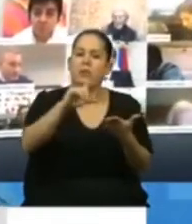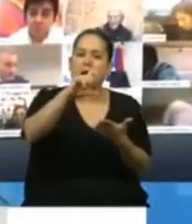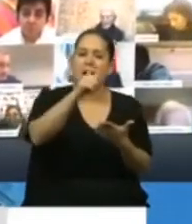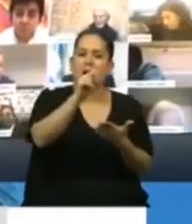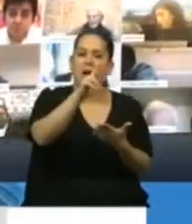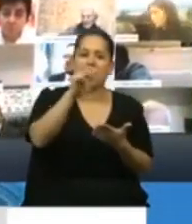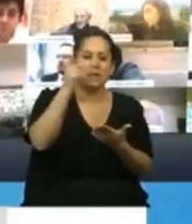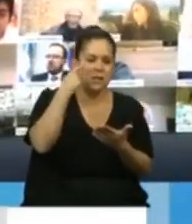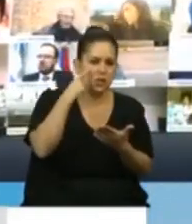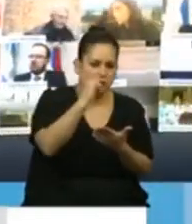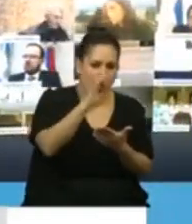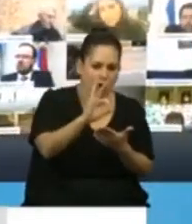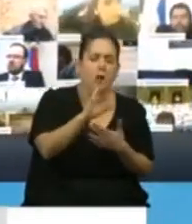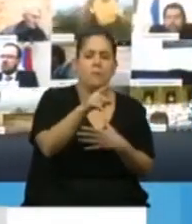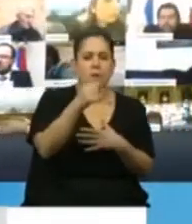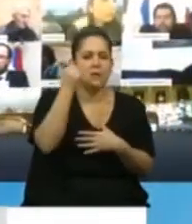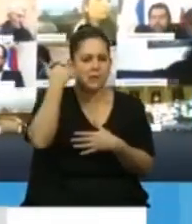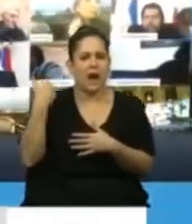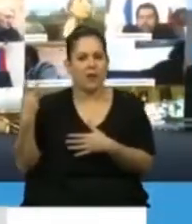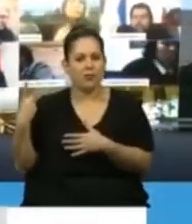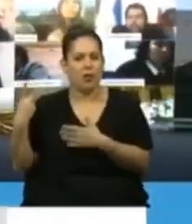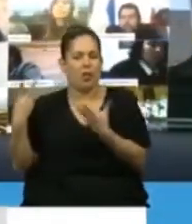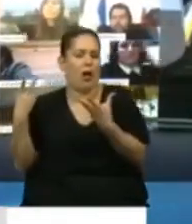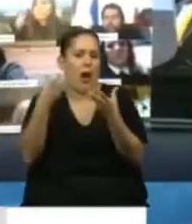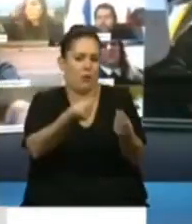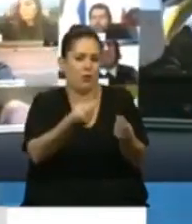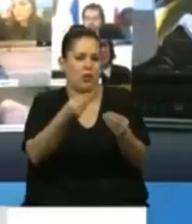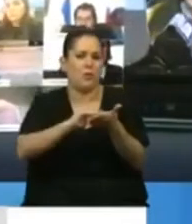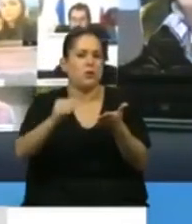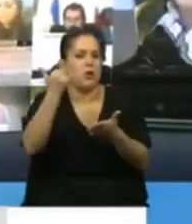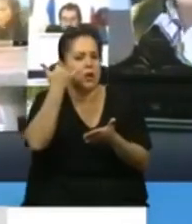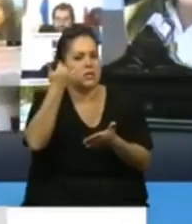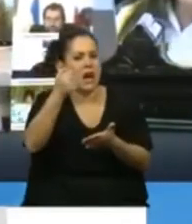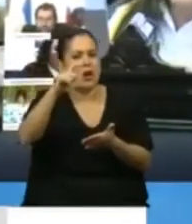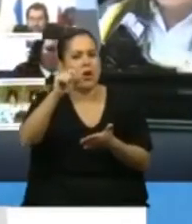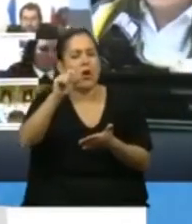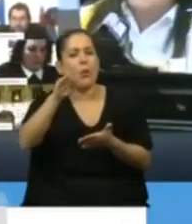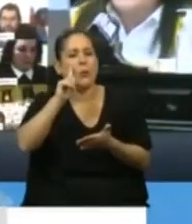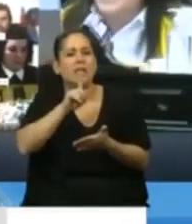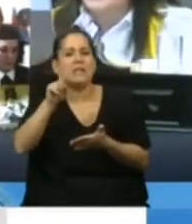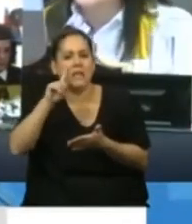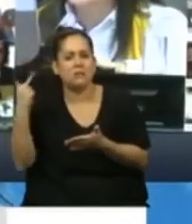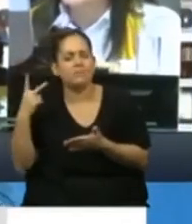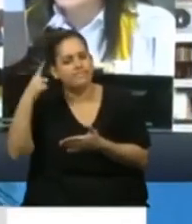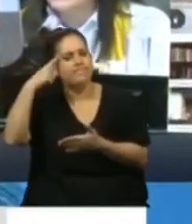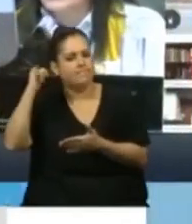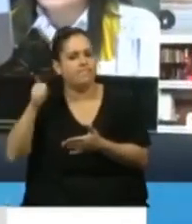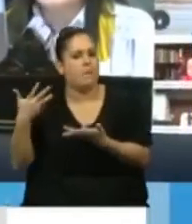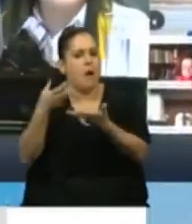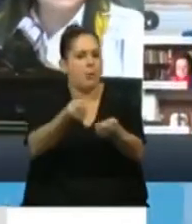acompañado con el diputado Jacobiti, para dar beneficios especiales a los trabajadores y trabajadoras de la salud.